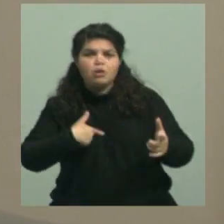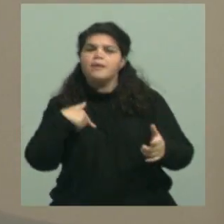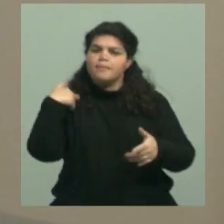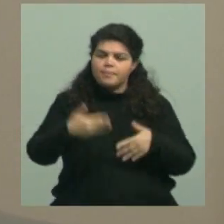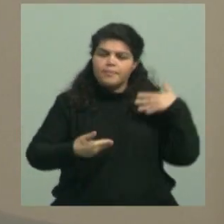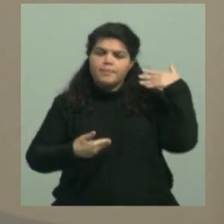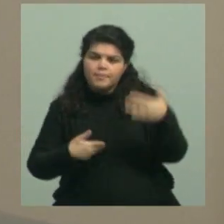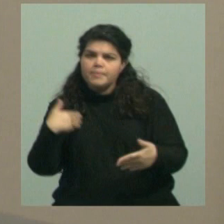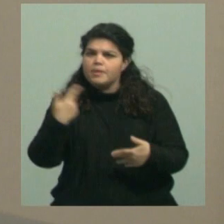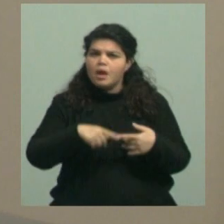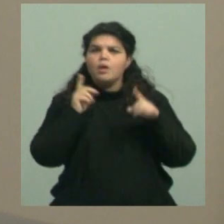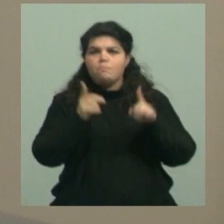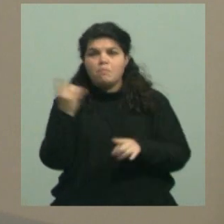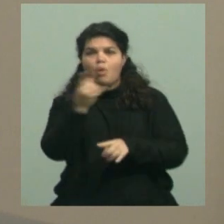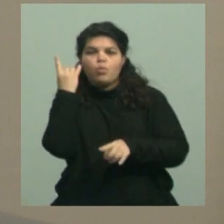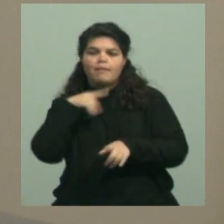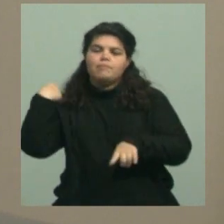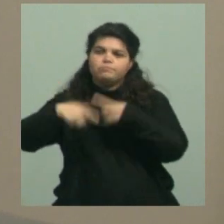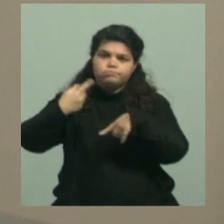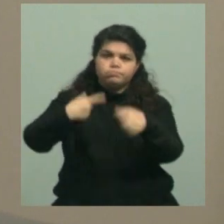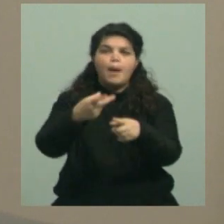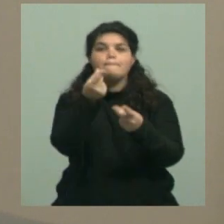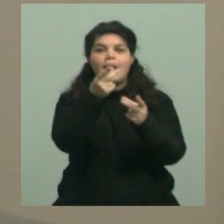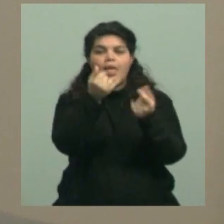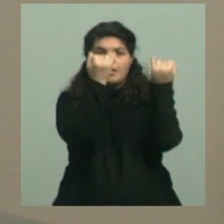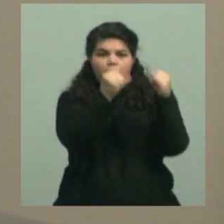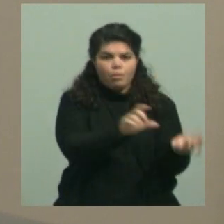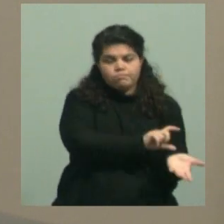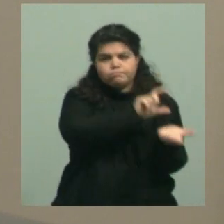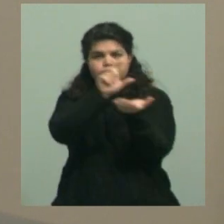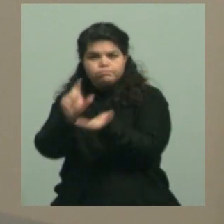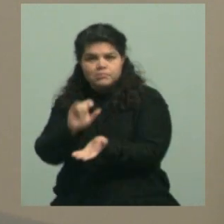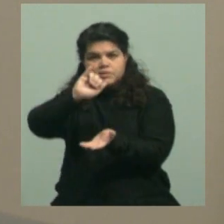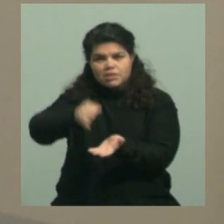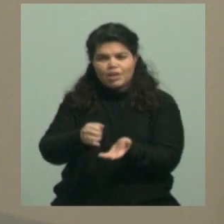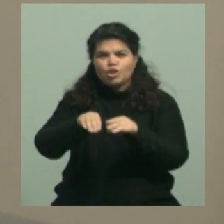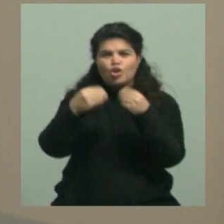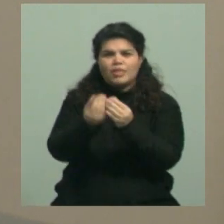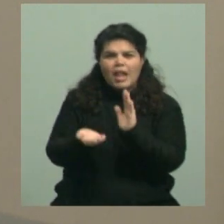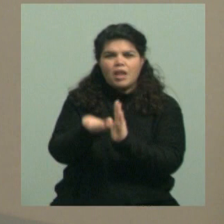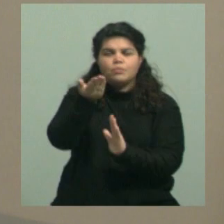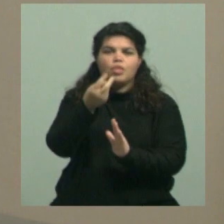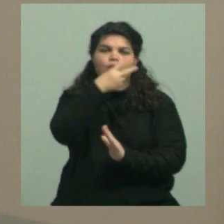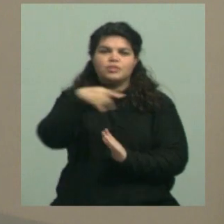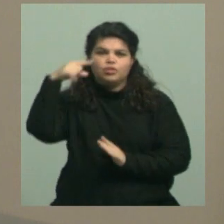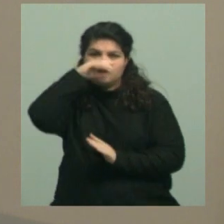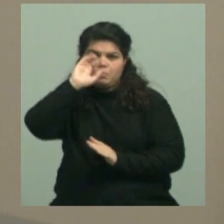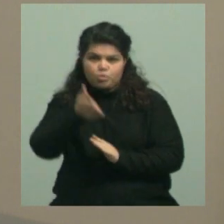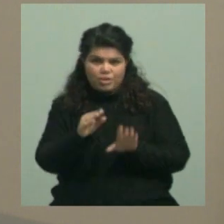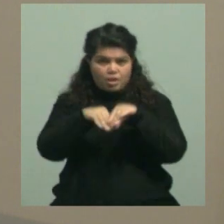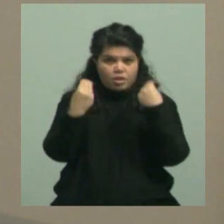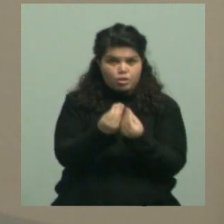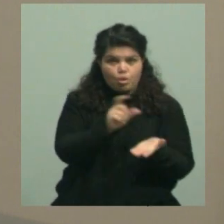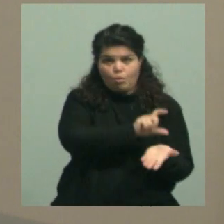de las universidades, el dinero destinado para eso y se hablaba de un incremento del 270%. El último dato que hay